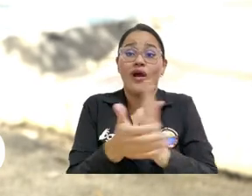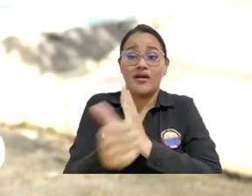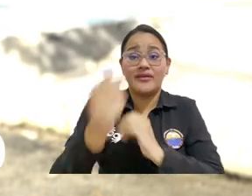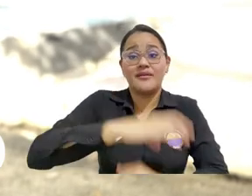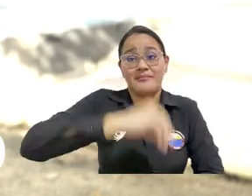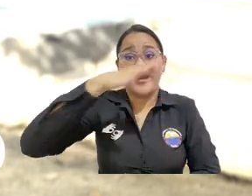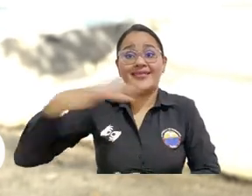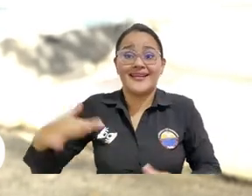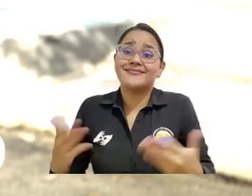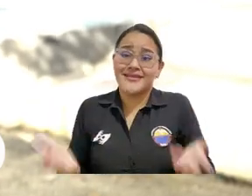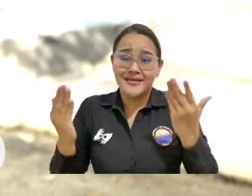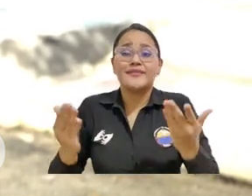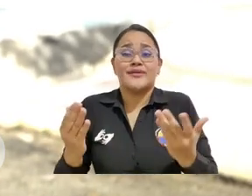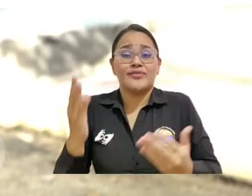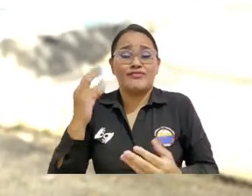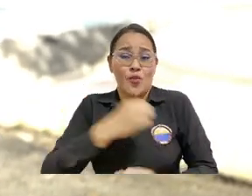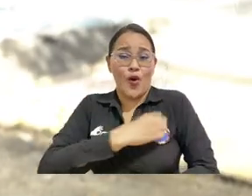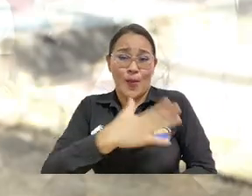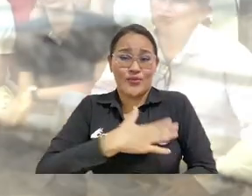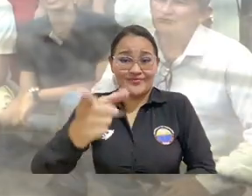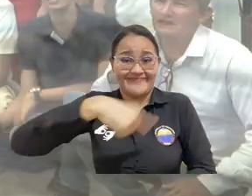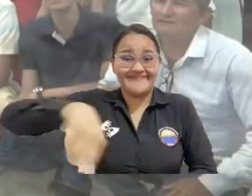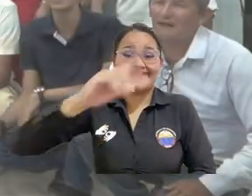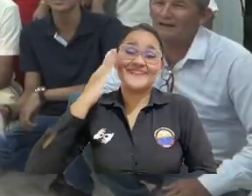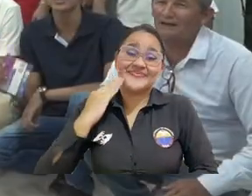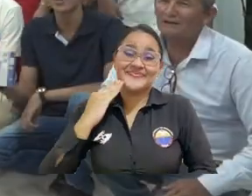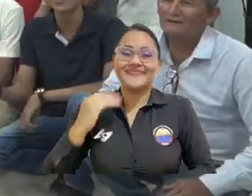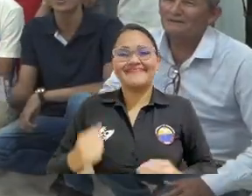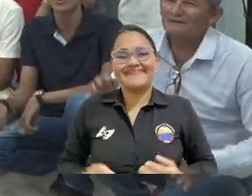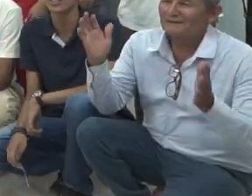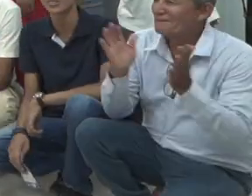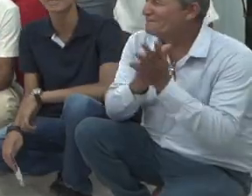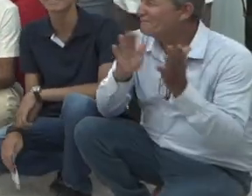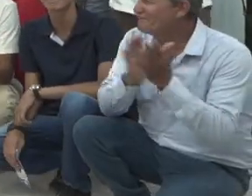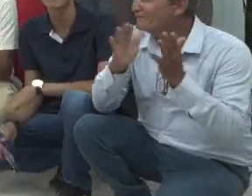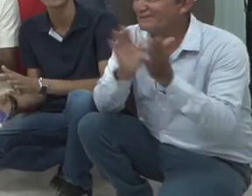crean tejido social y le dan una oportunidad diferente a los jóvenes de la Universidad.